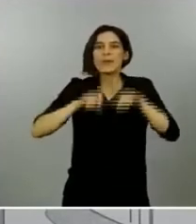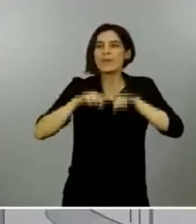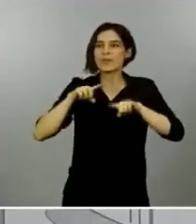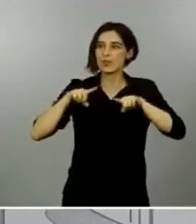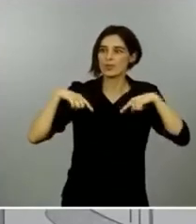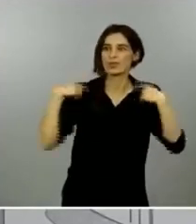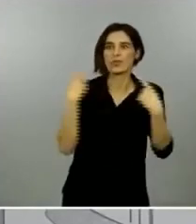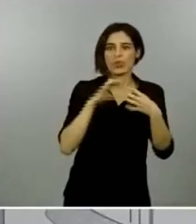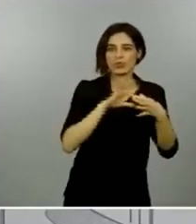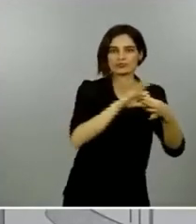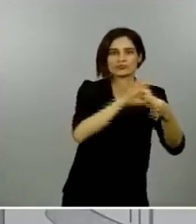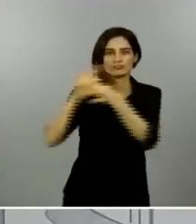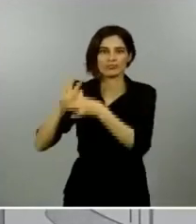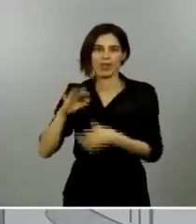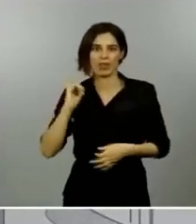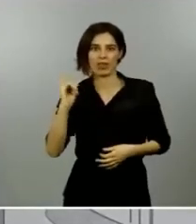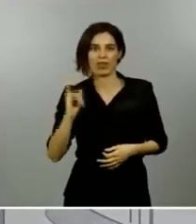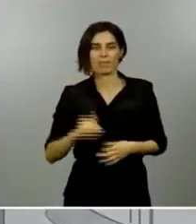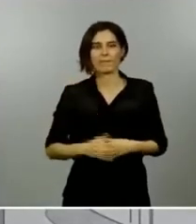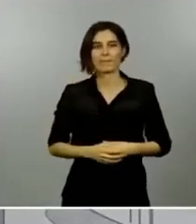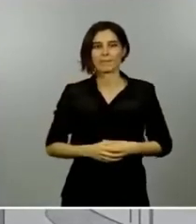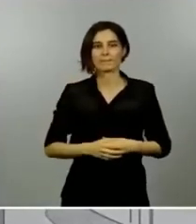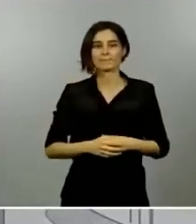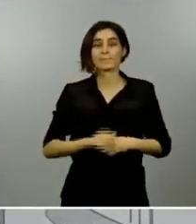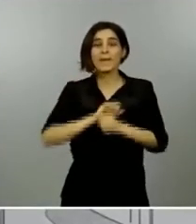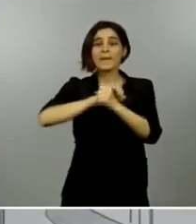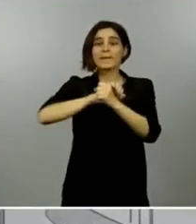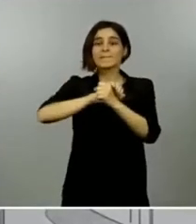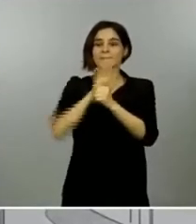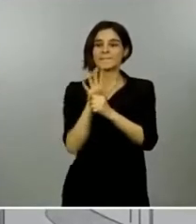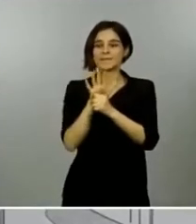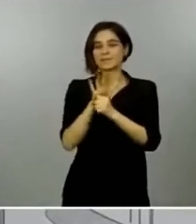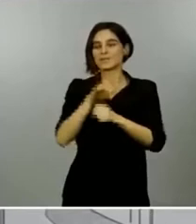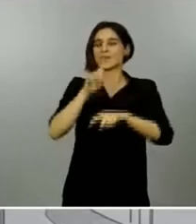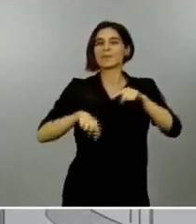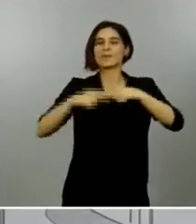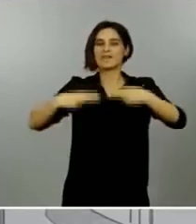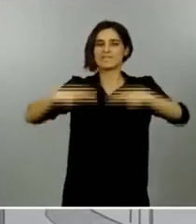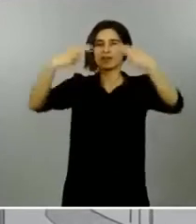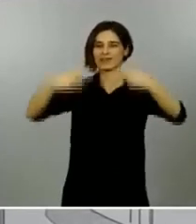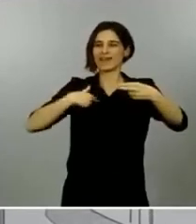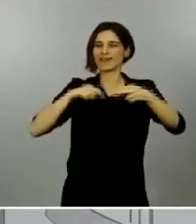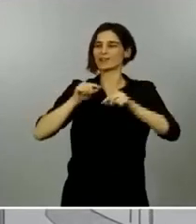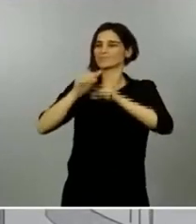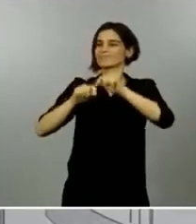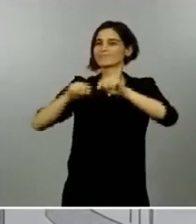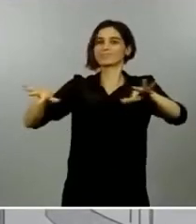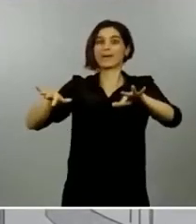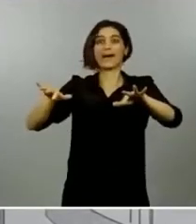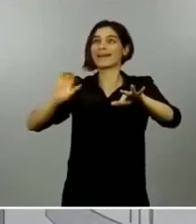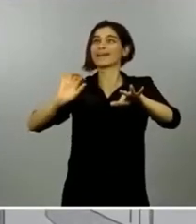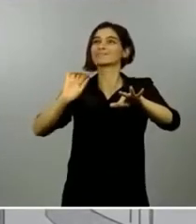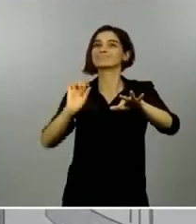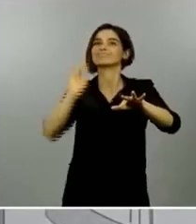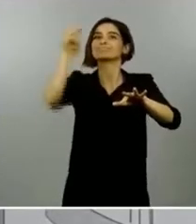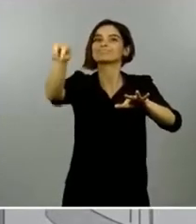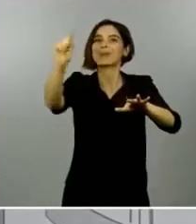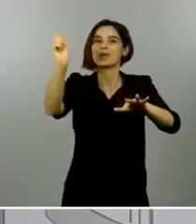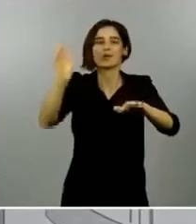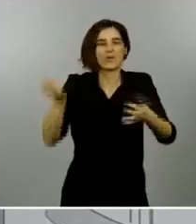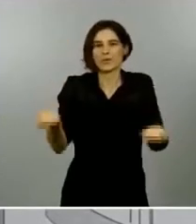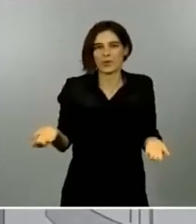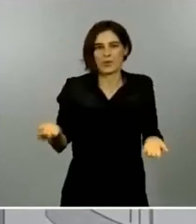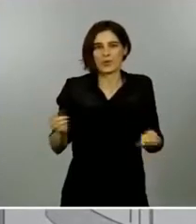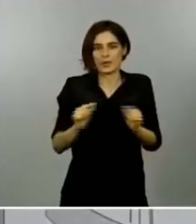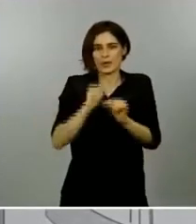provinciales ni tampoco autonómicos ni si no nos detenemos nosotros. Lo que sucede en un